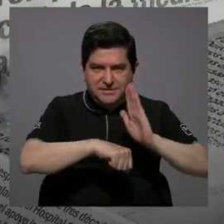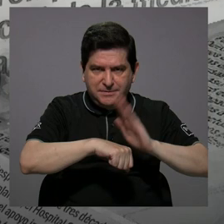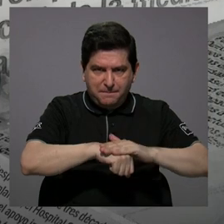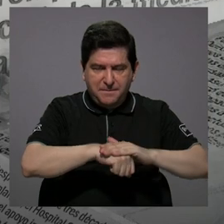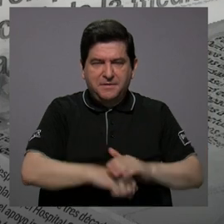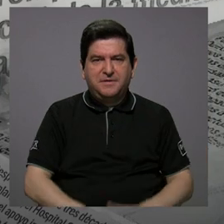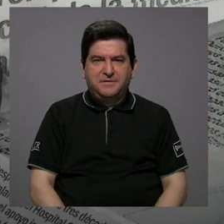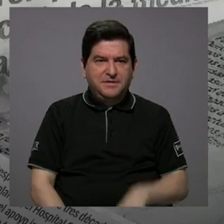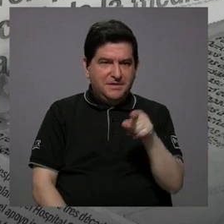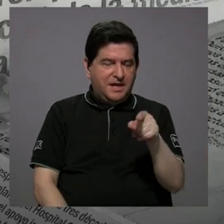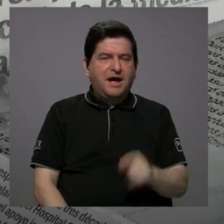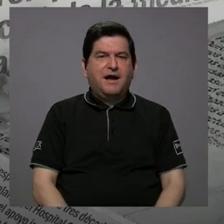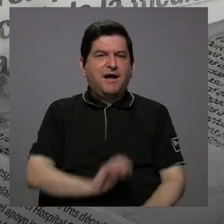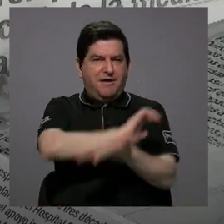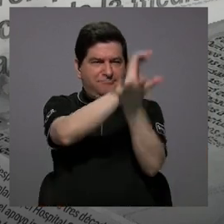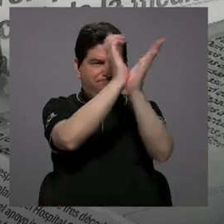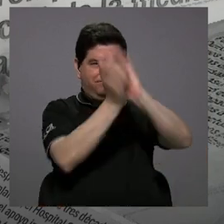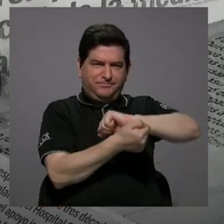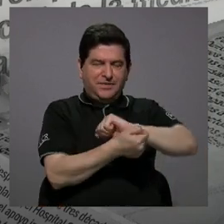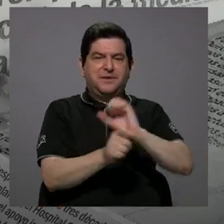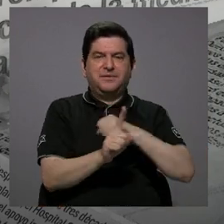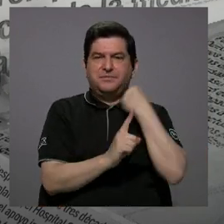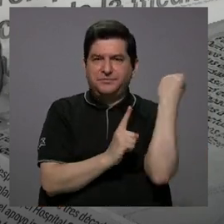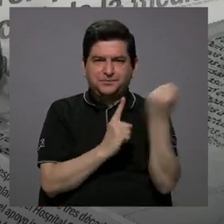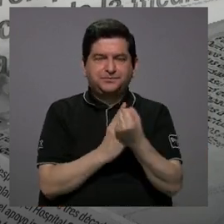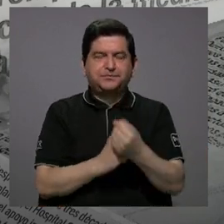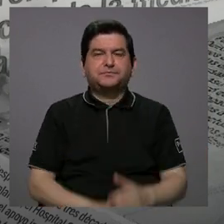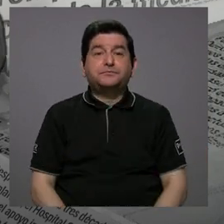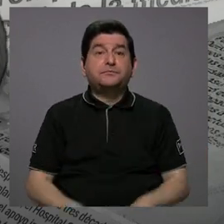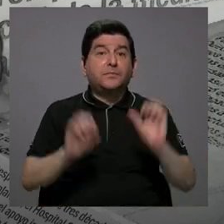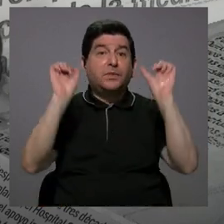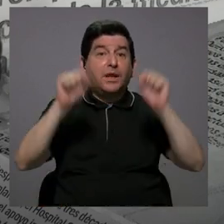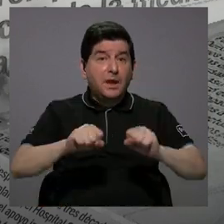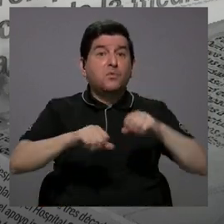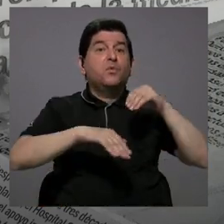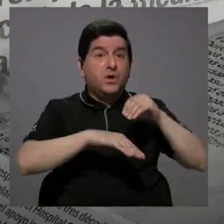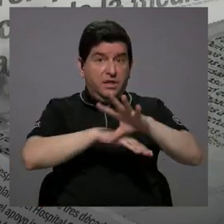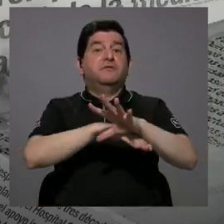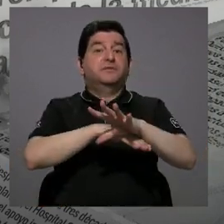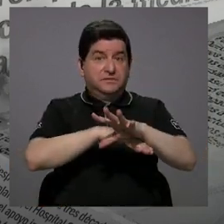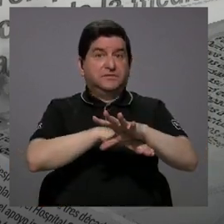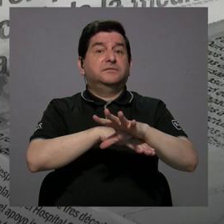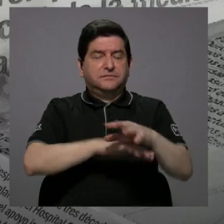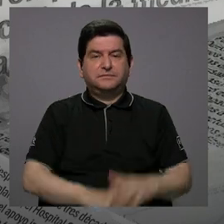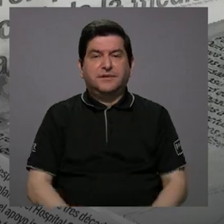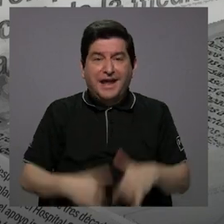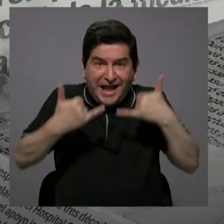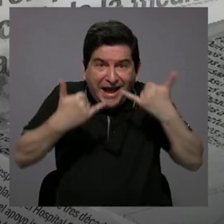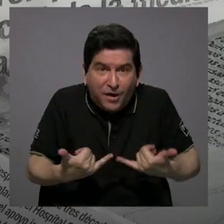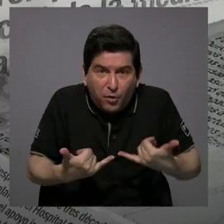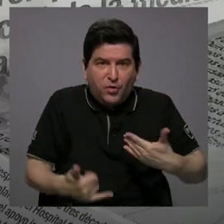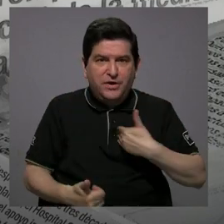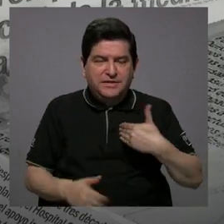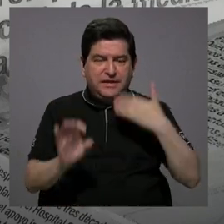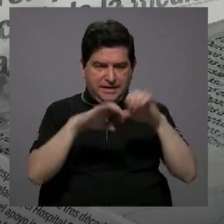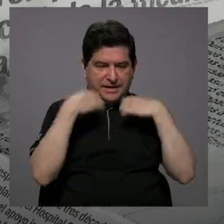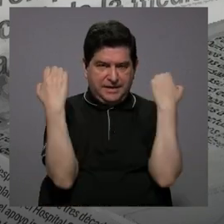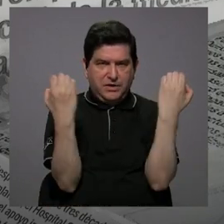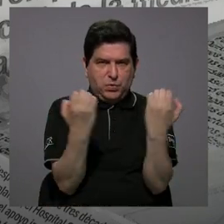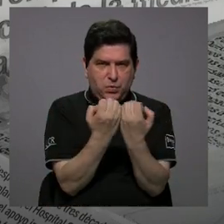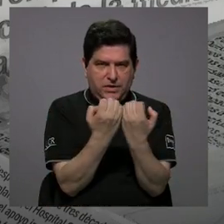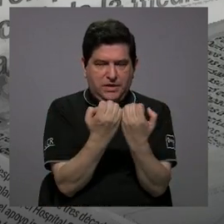revertir esa situación que puede venir. Entonces, en este momento tenemos un equipo